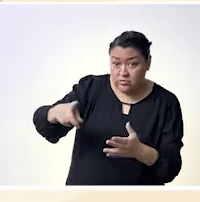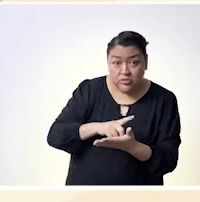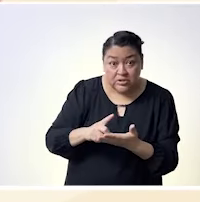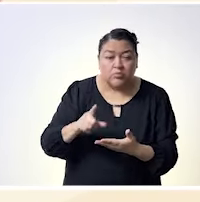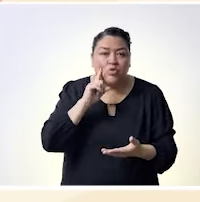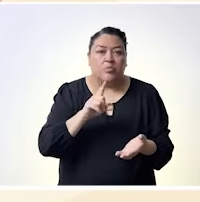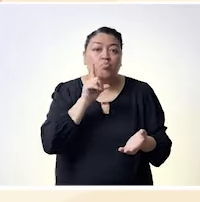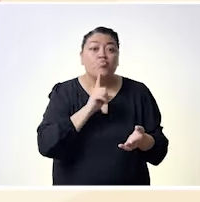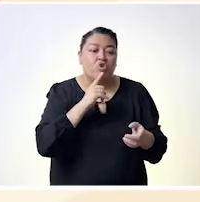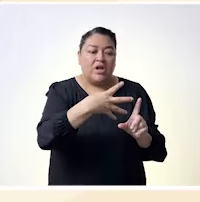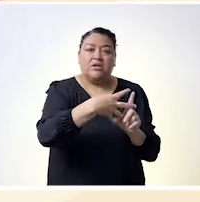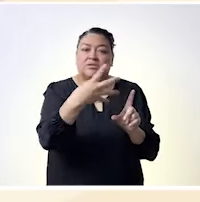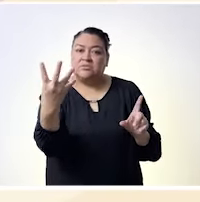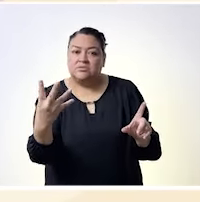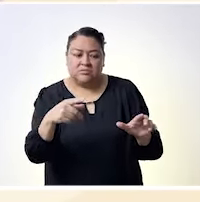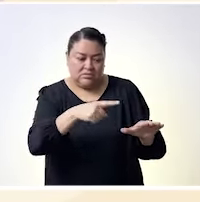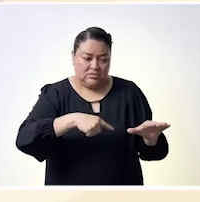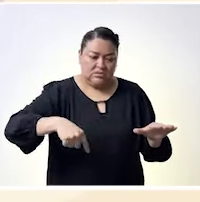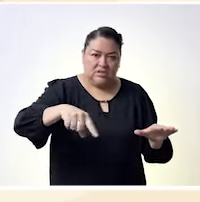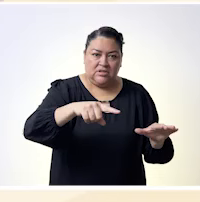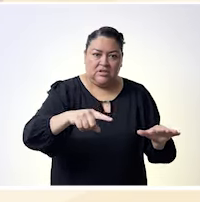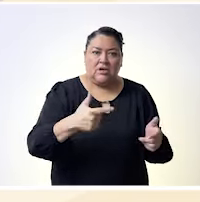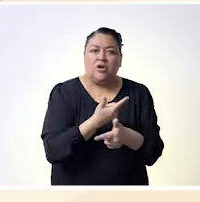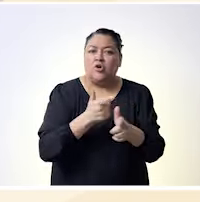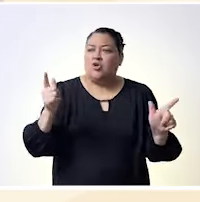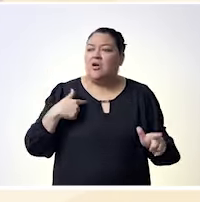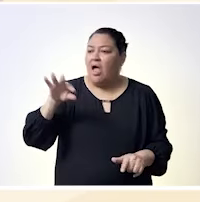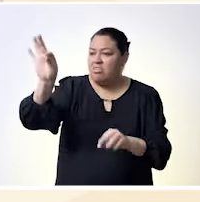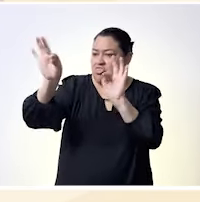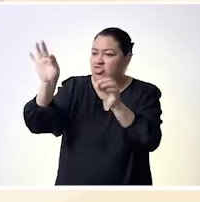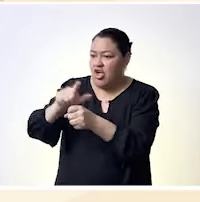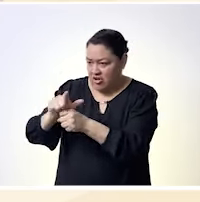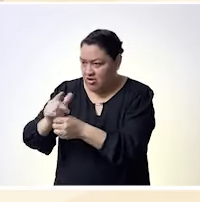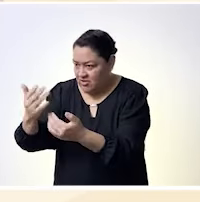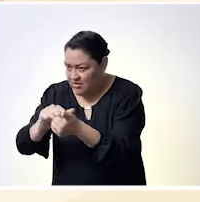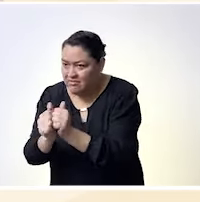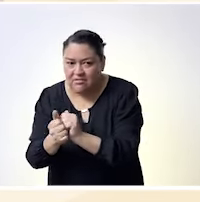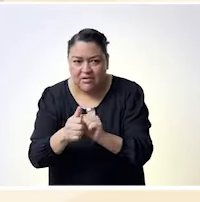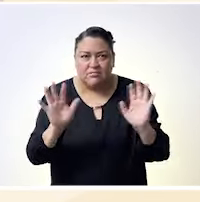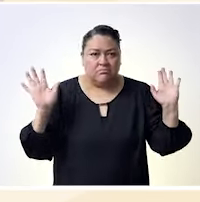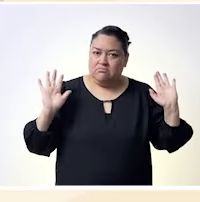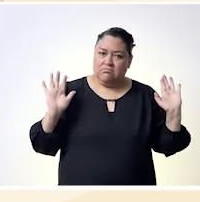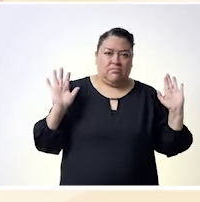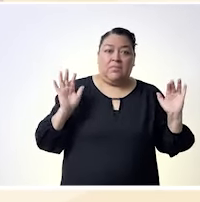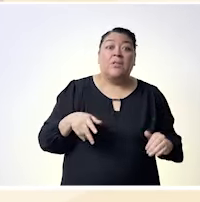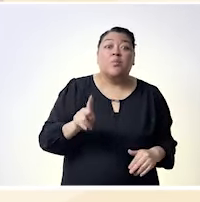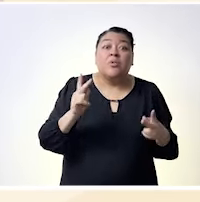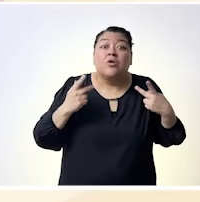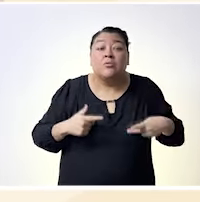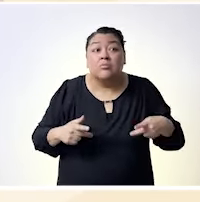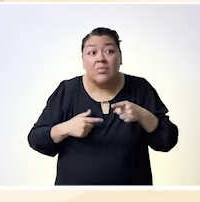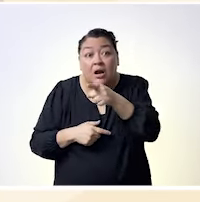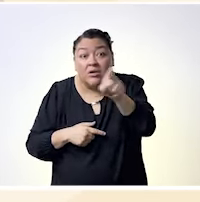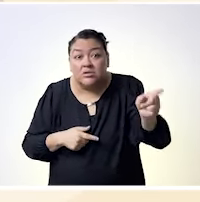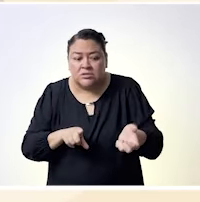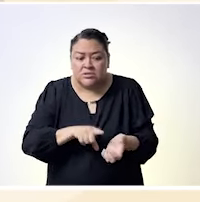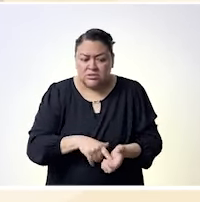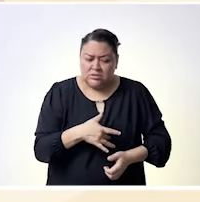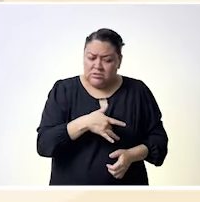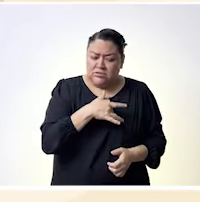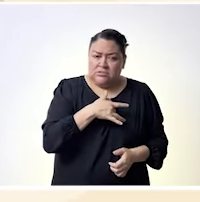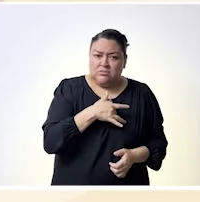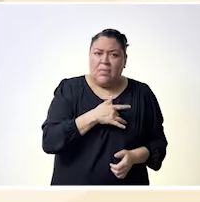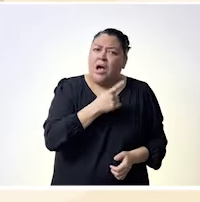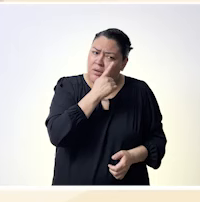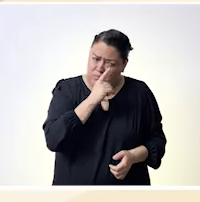una cuestión un poco graciosa por decirlo de algún modo pero algo tan sencillo como lograr que todas